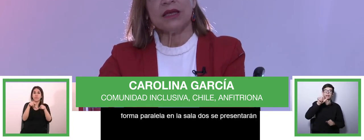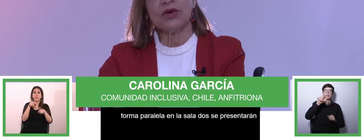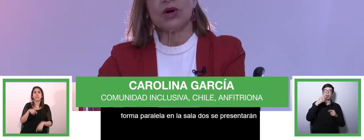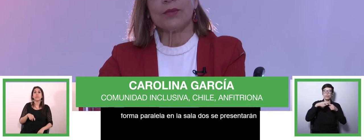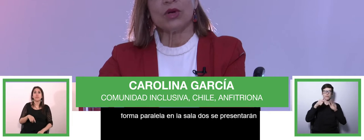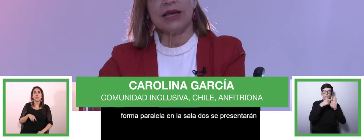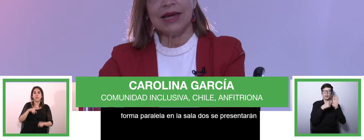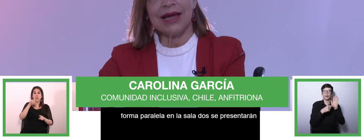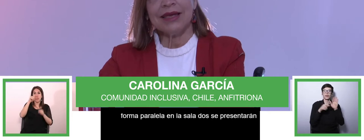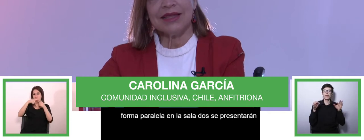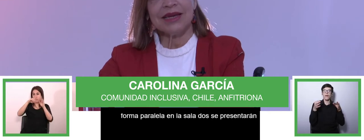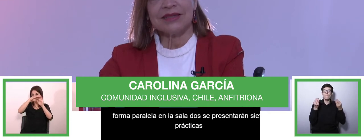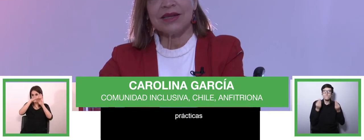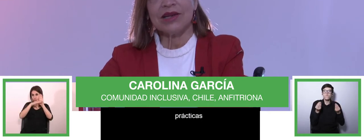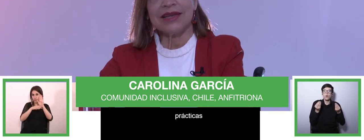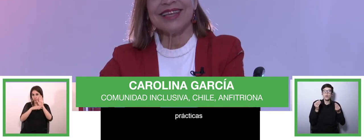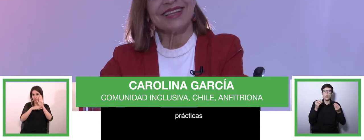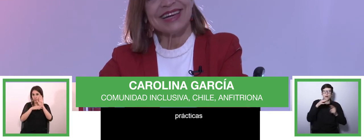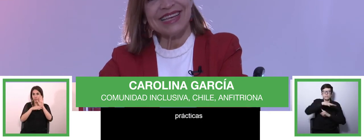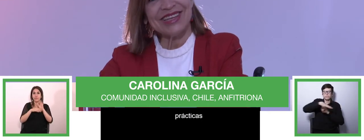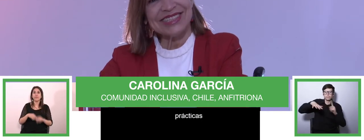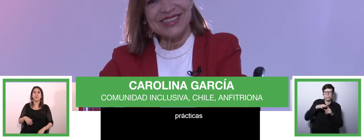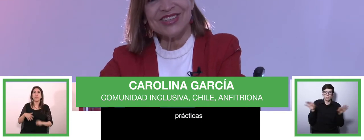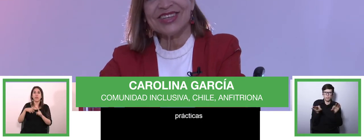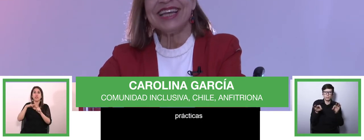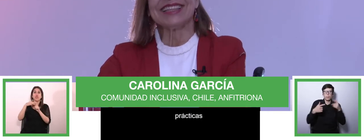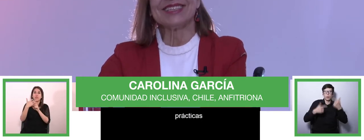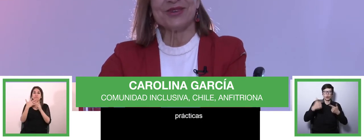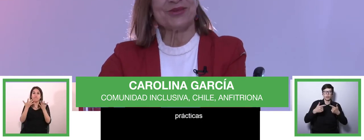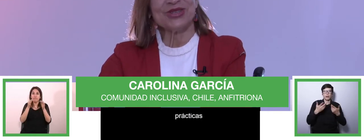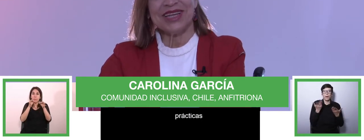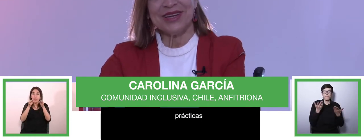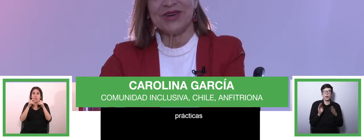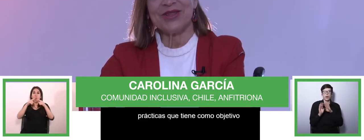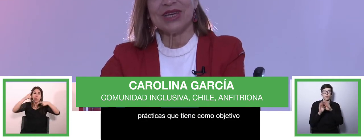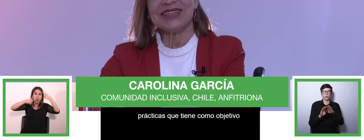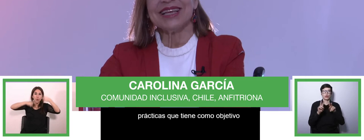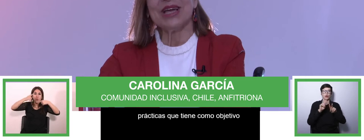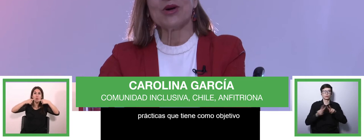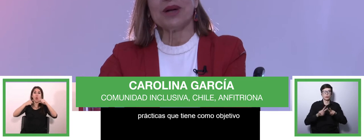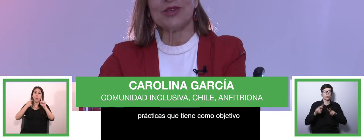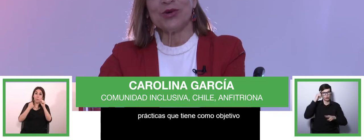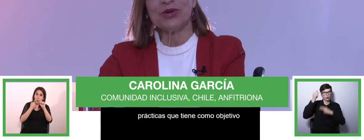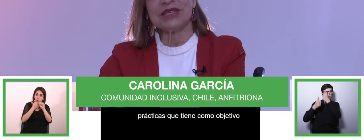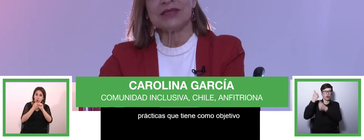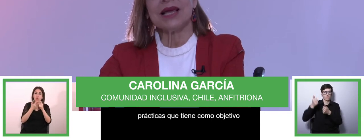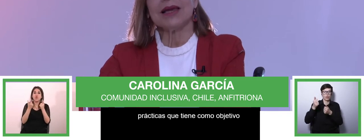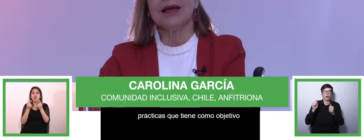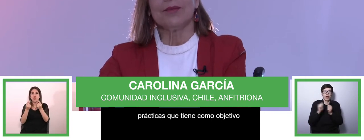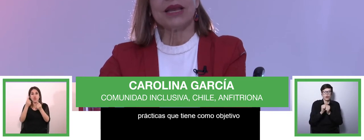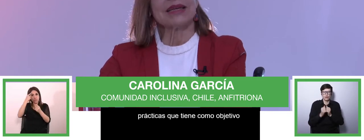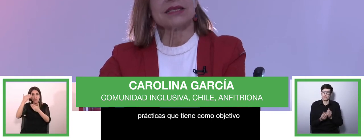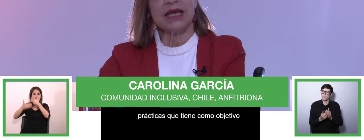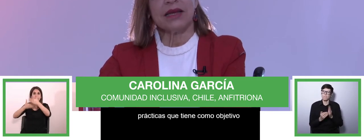objetivo apoyar la internacionalización de soluciones innovadoras con mayor potencial